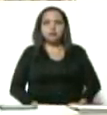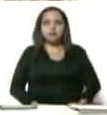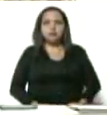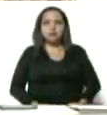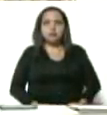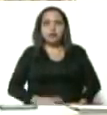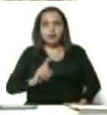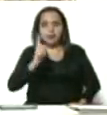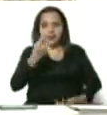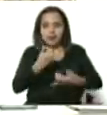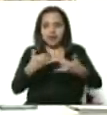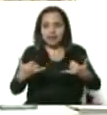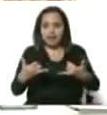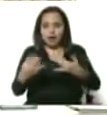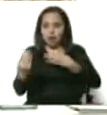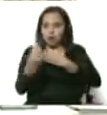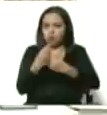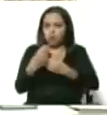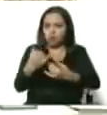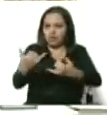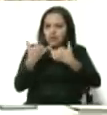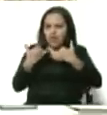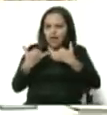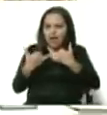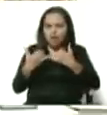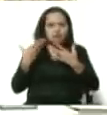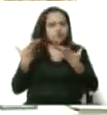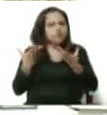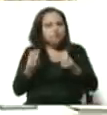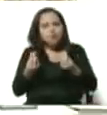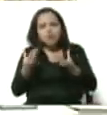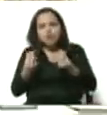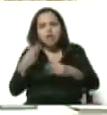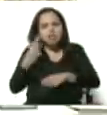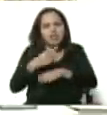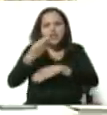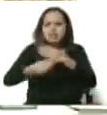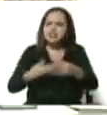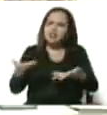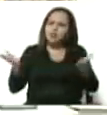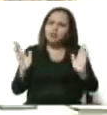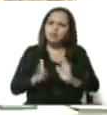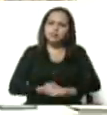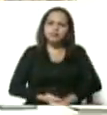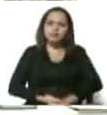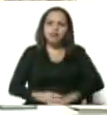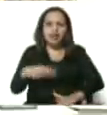Primera línea. Cuidarse al extremo. Hay que hacerlo, ¿vale? Hay que hacerlo.